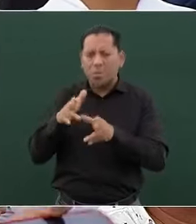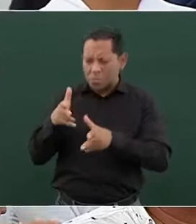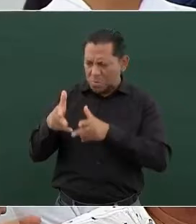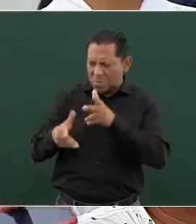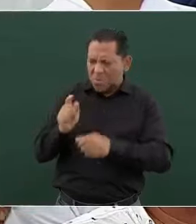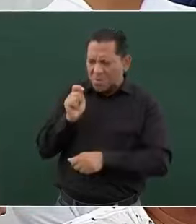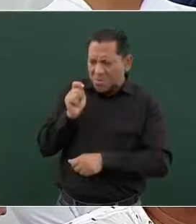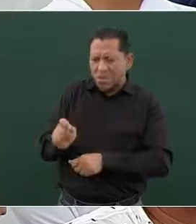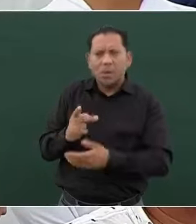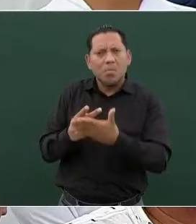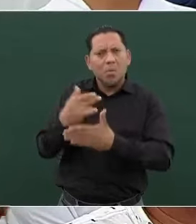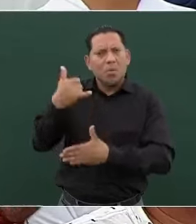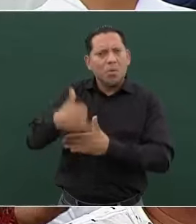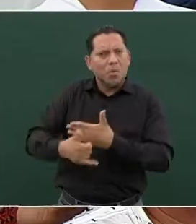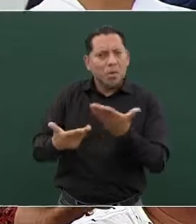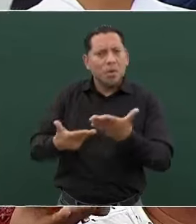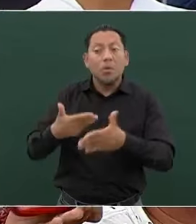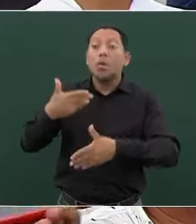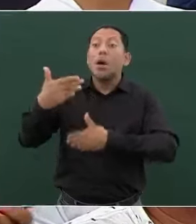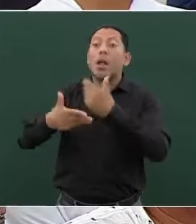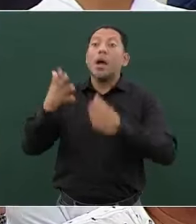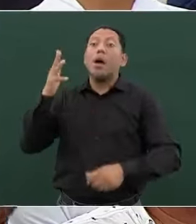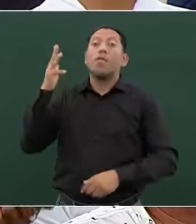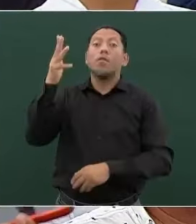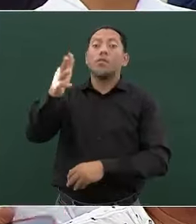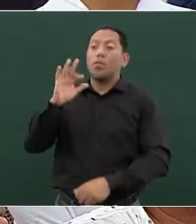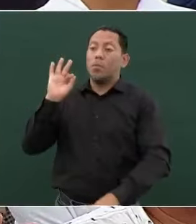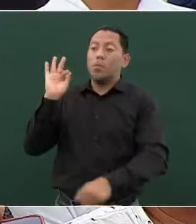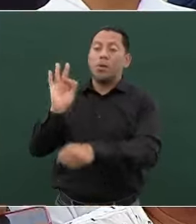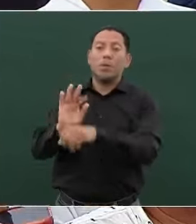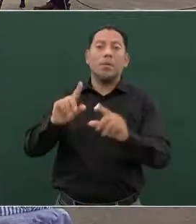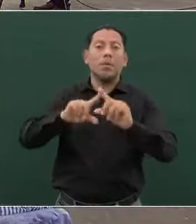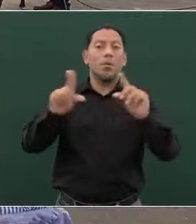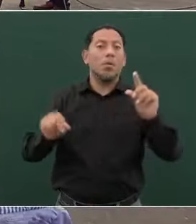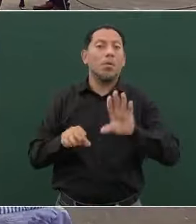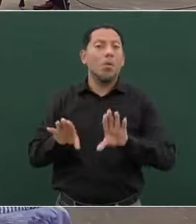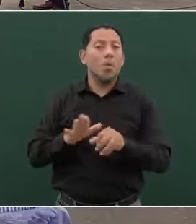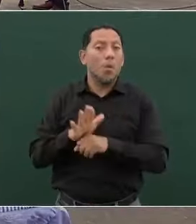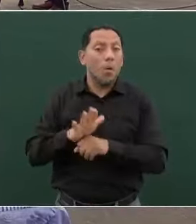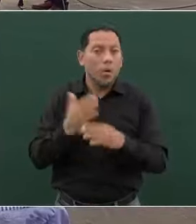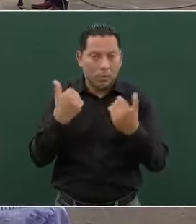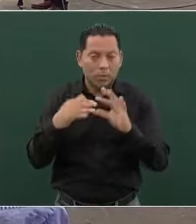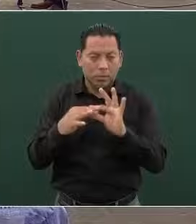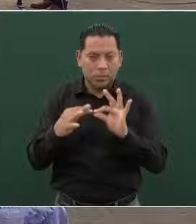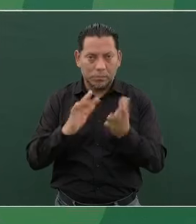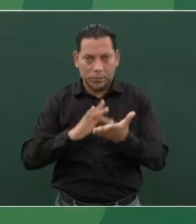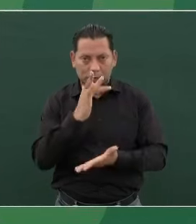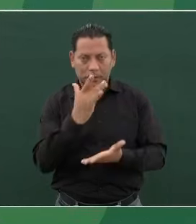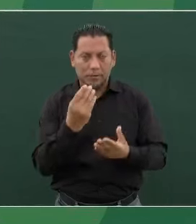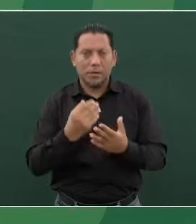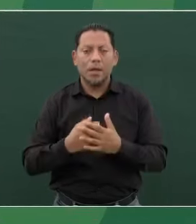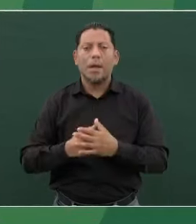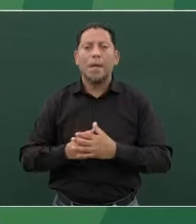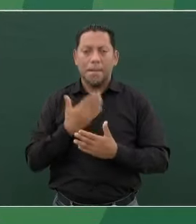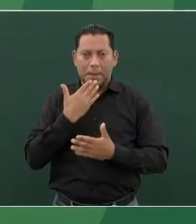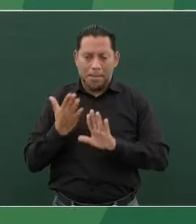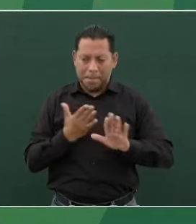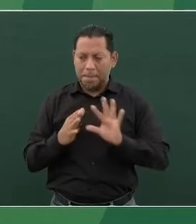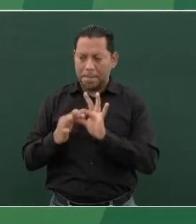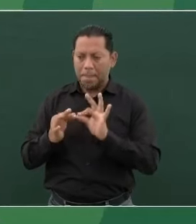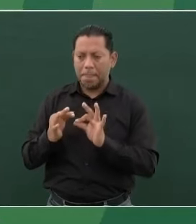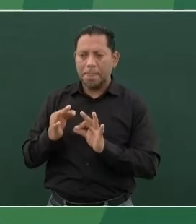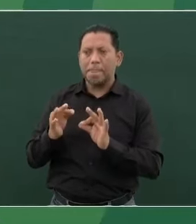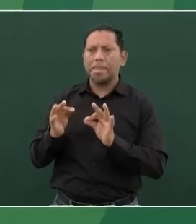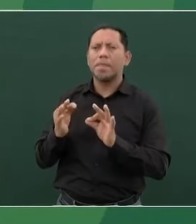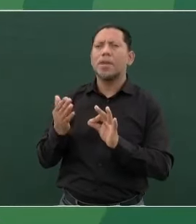propiamente este proyecto y qué alcances va a tener incluso a nivel nacional. Gracias, presidente. Sí. Miren, en cuanto a